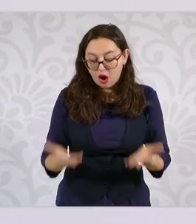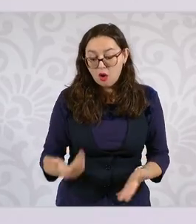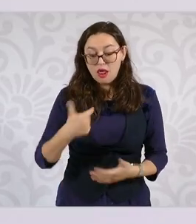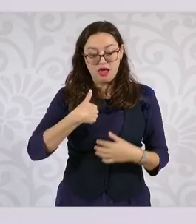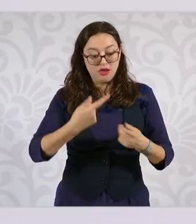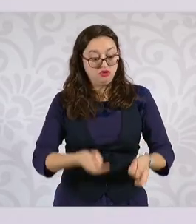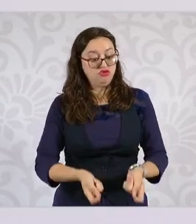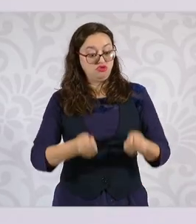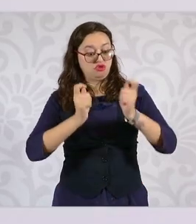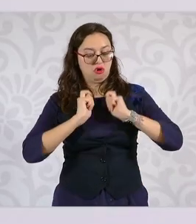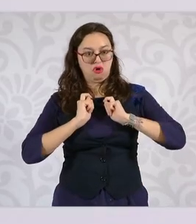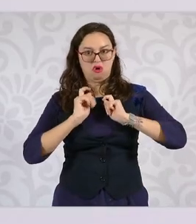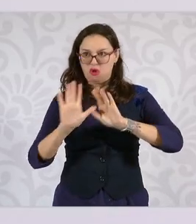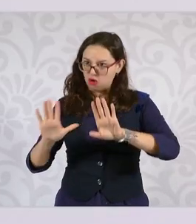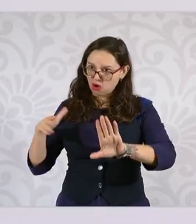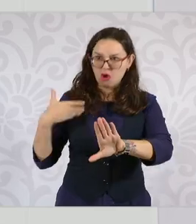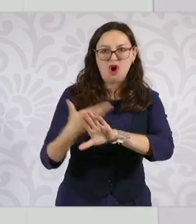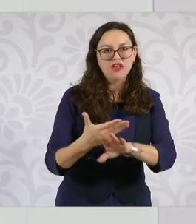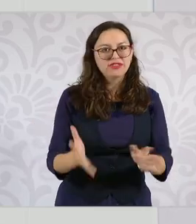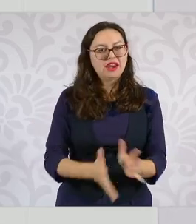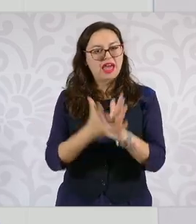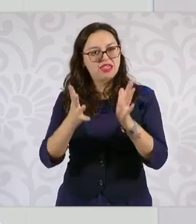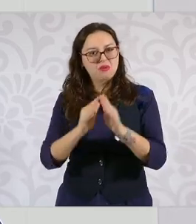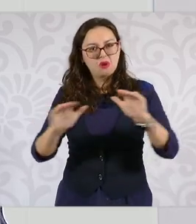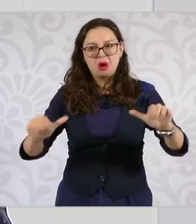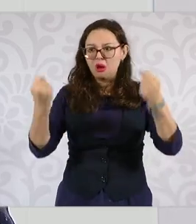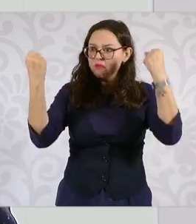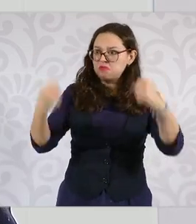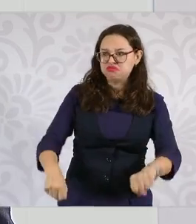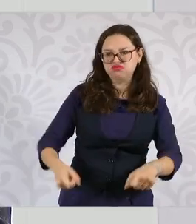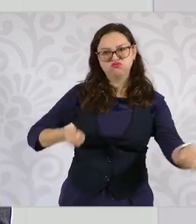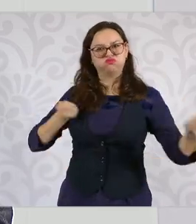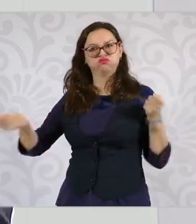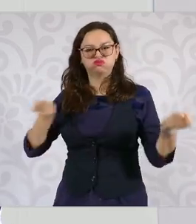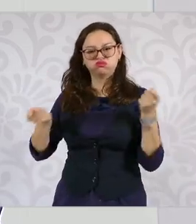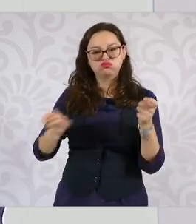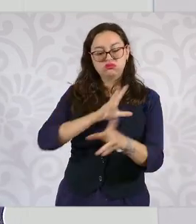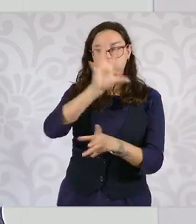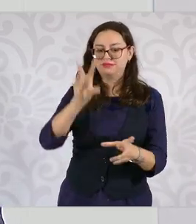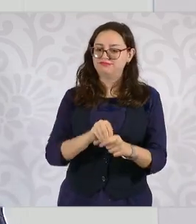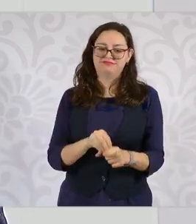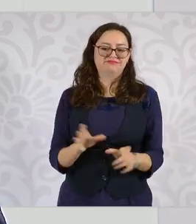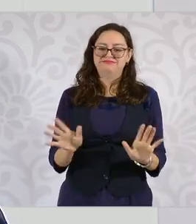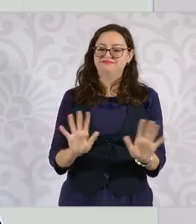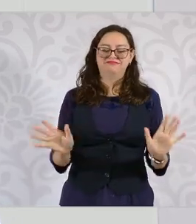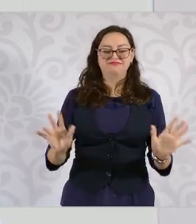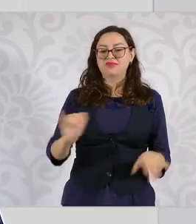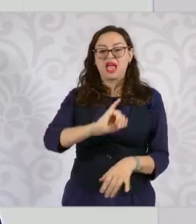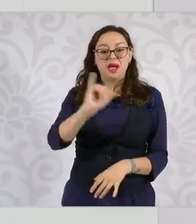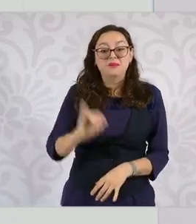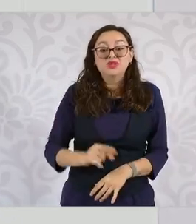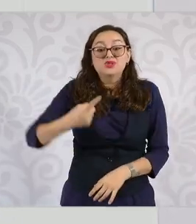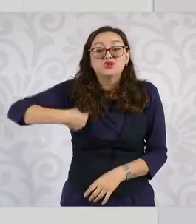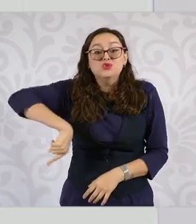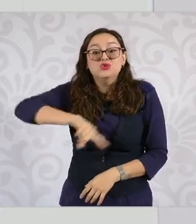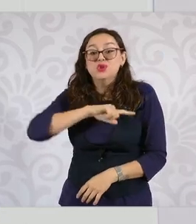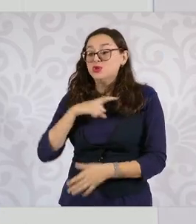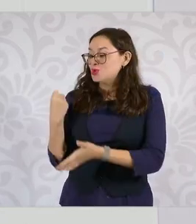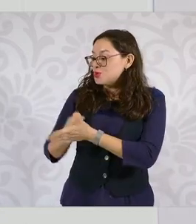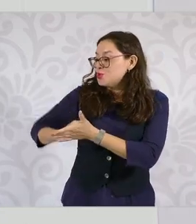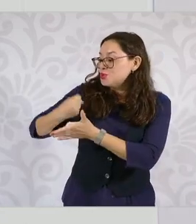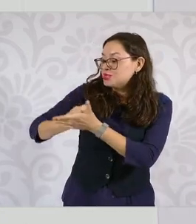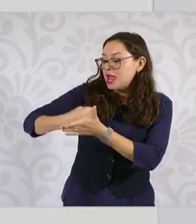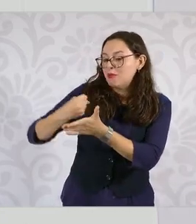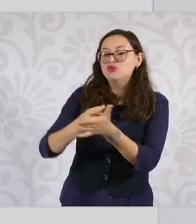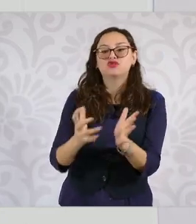a ser autoritario, si nosotros creemos en la democracia, en las libertades, nosotros hemos sido los que luchamos por el